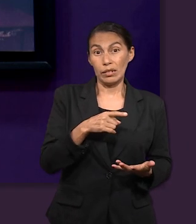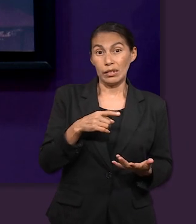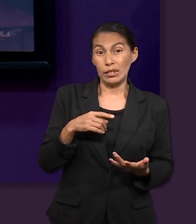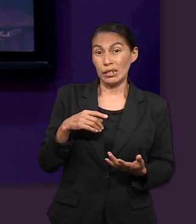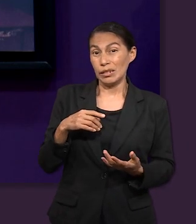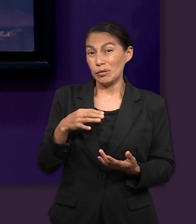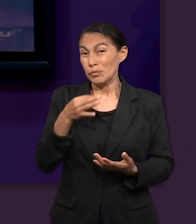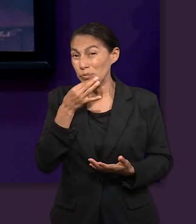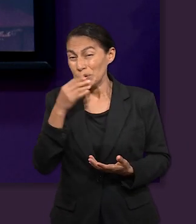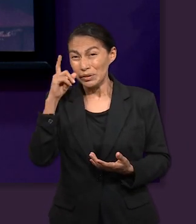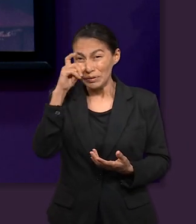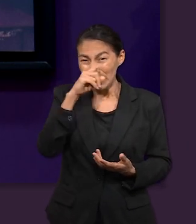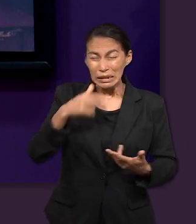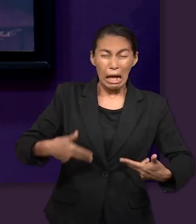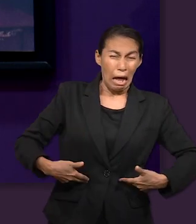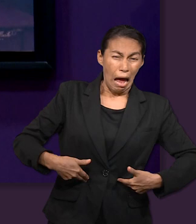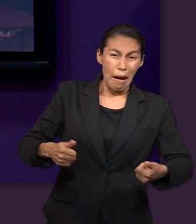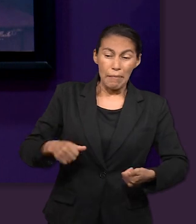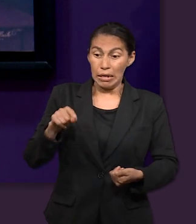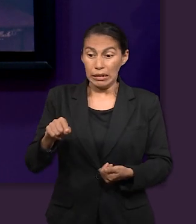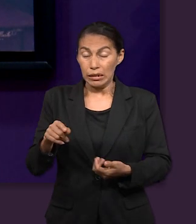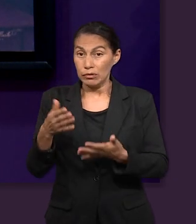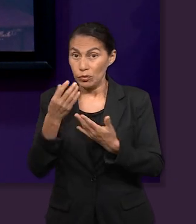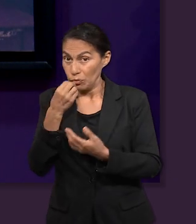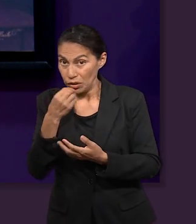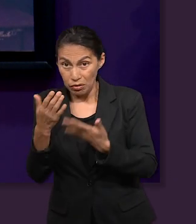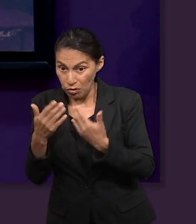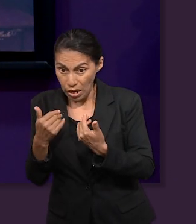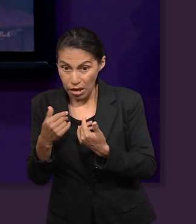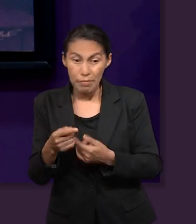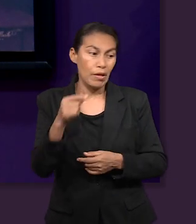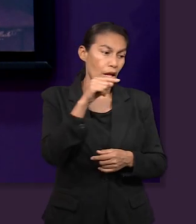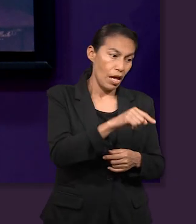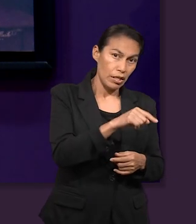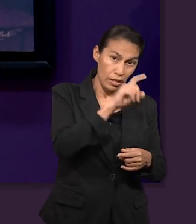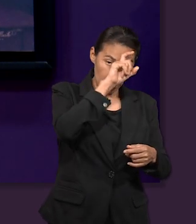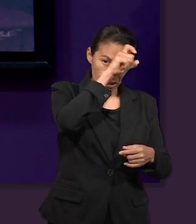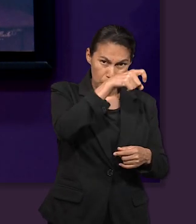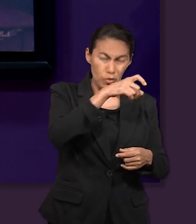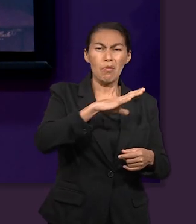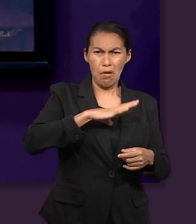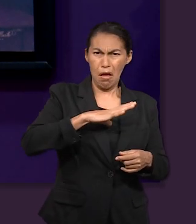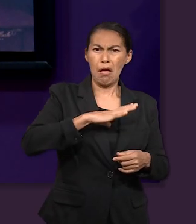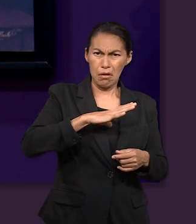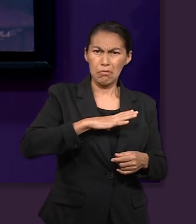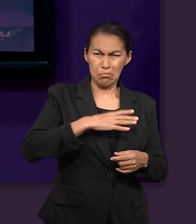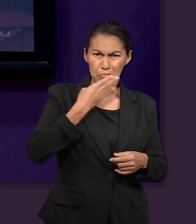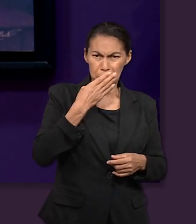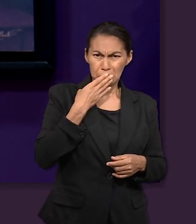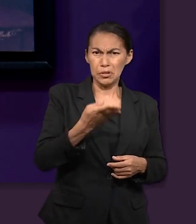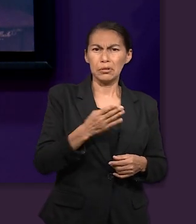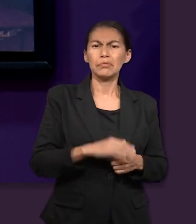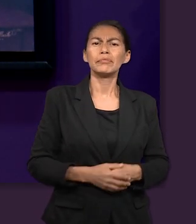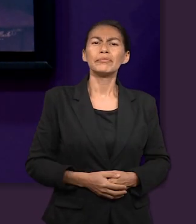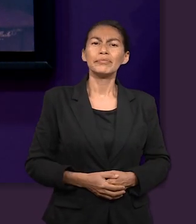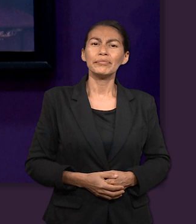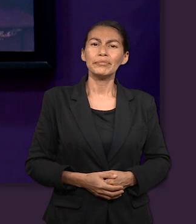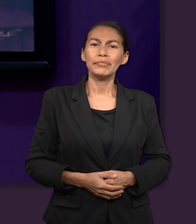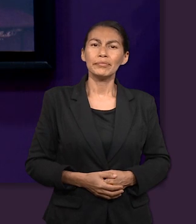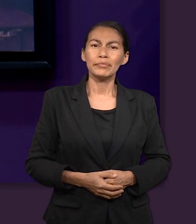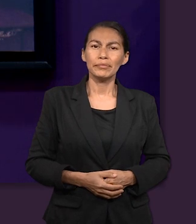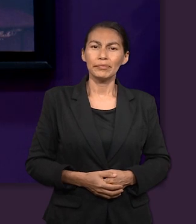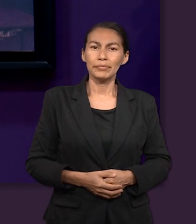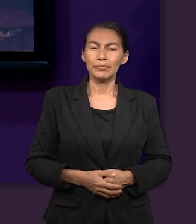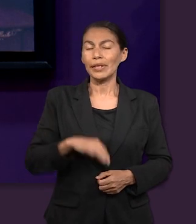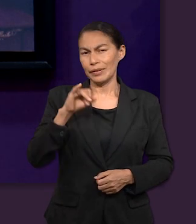estaban pasando por una... por hambre. Entonces sabían que en Egipto iban a tener la seguridad de que su familia... Iban a estar bien. Sabía que